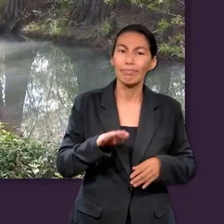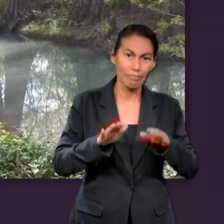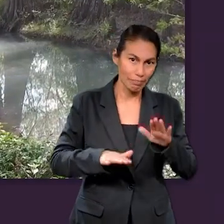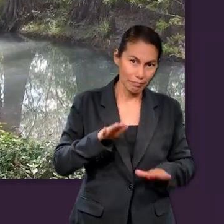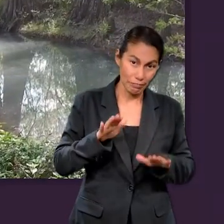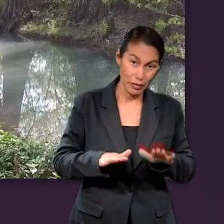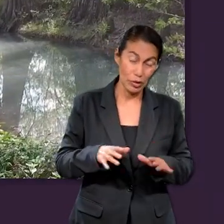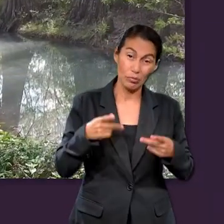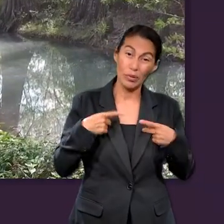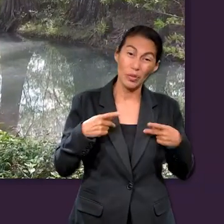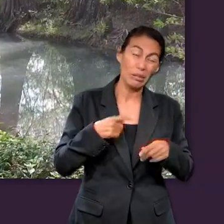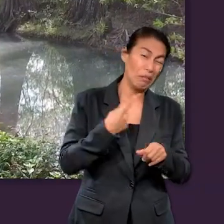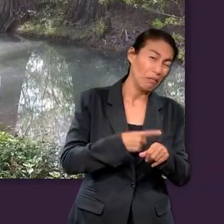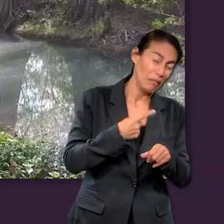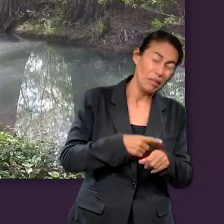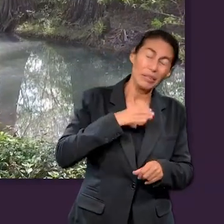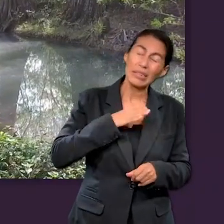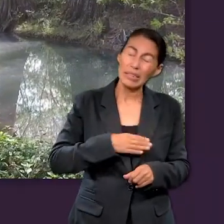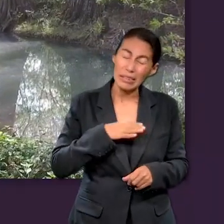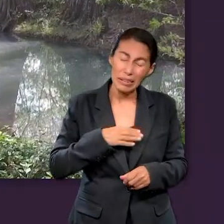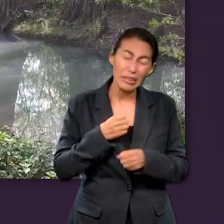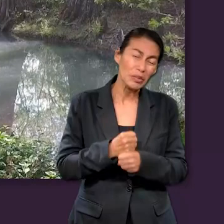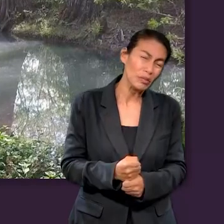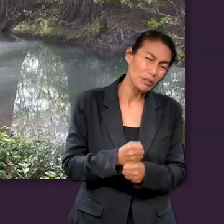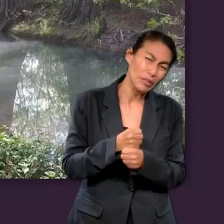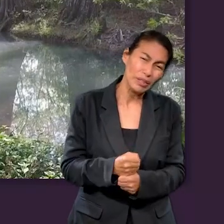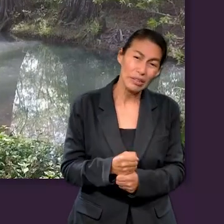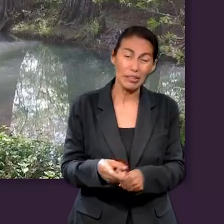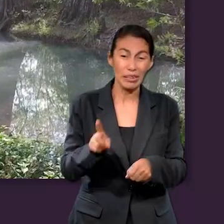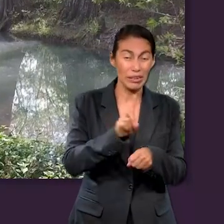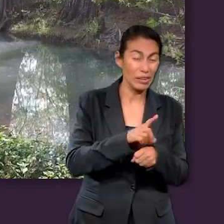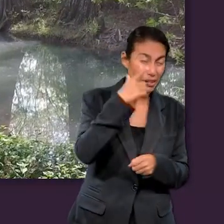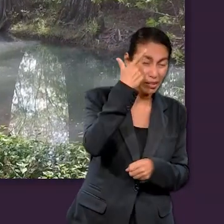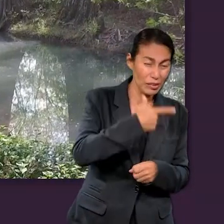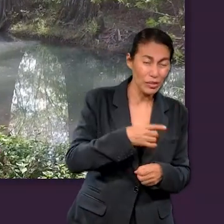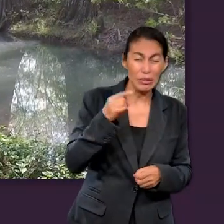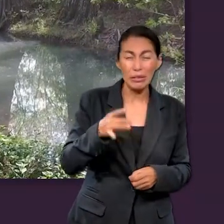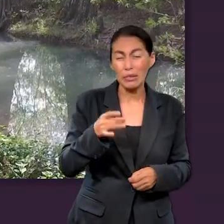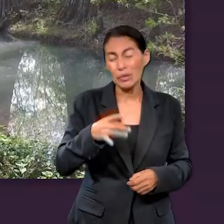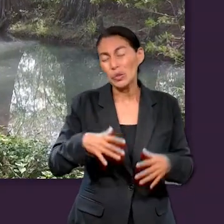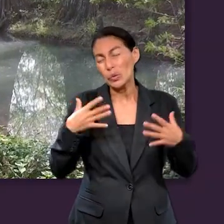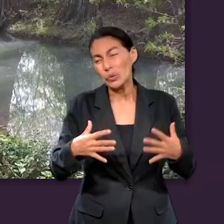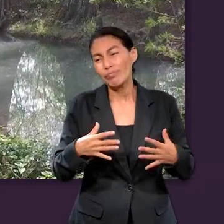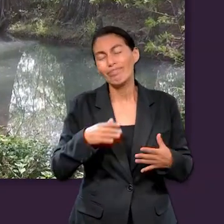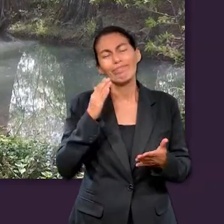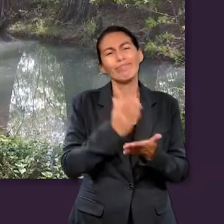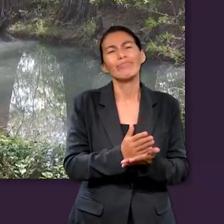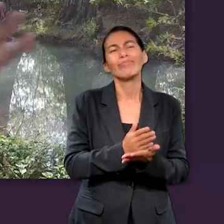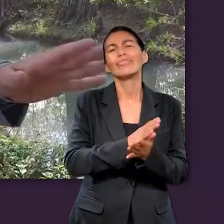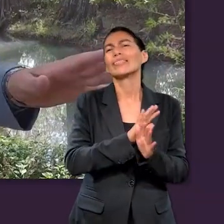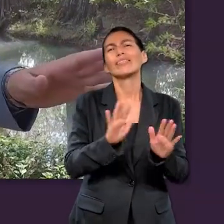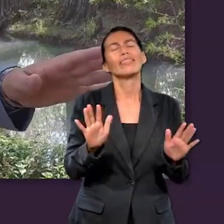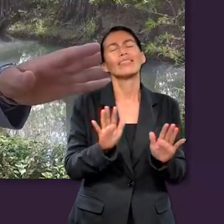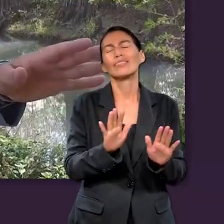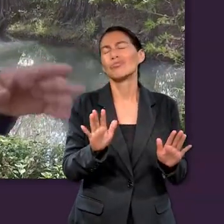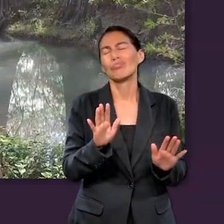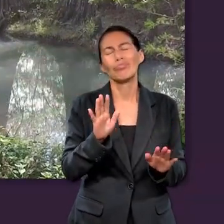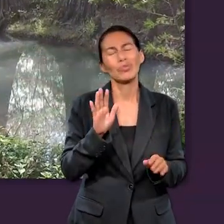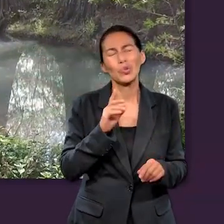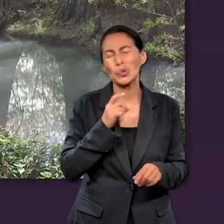en que una persona que está enferma de un cáncer terminal, sufriendo dolores día y noche, dice, ya, ya no más.